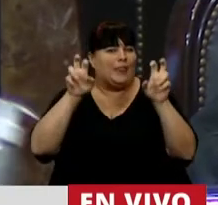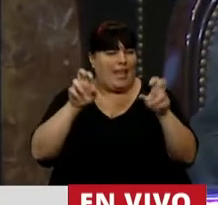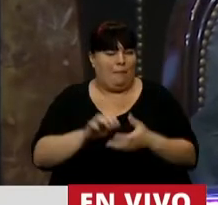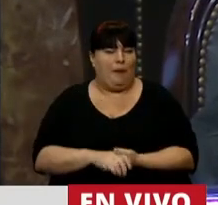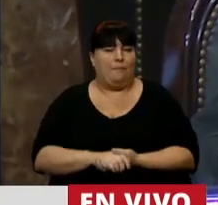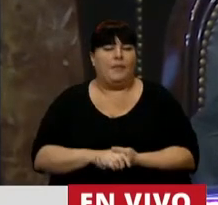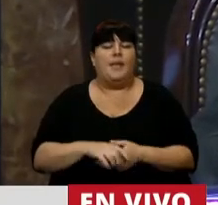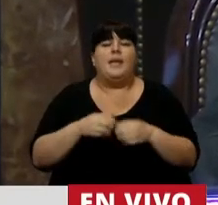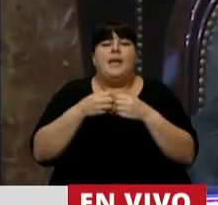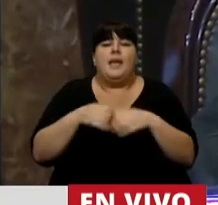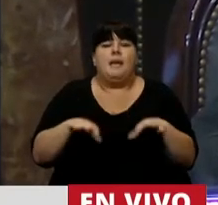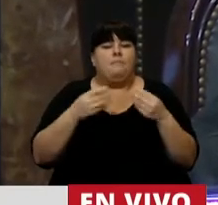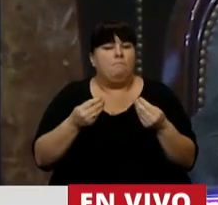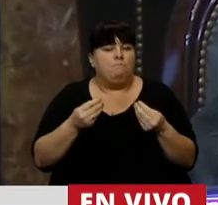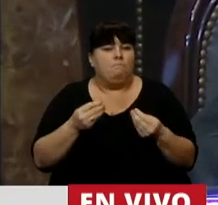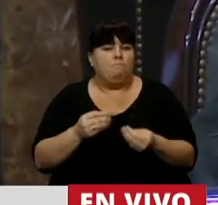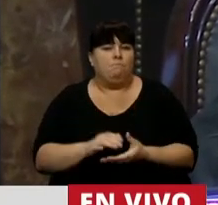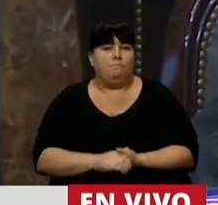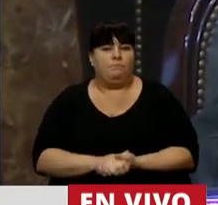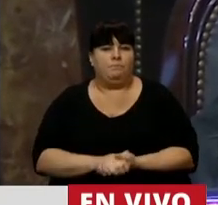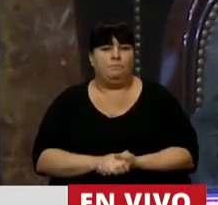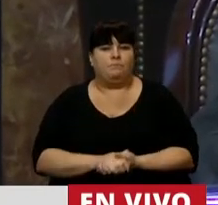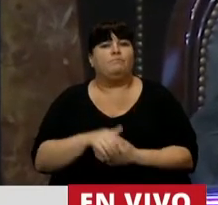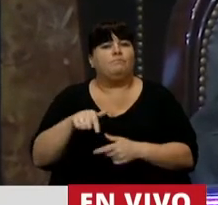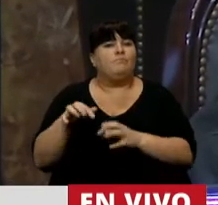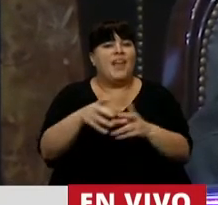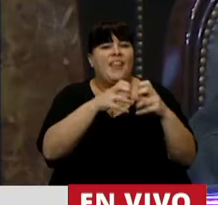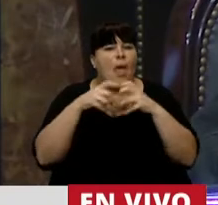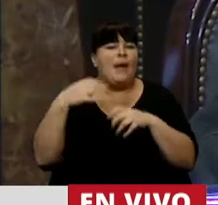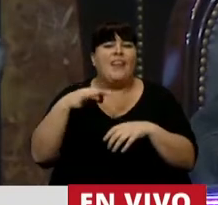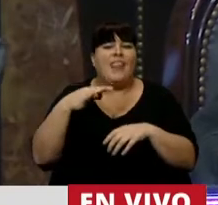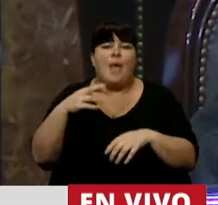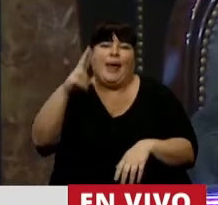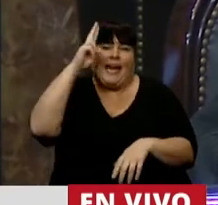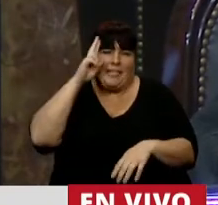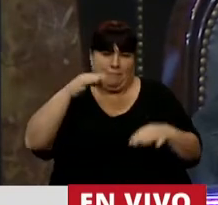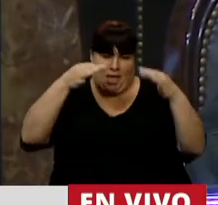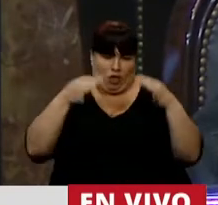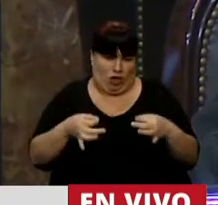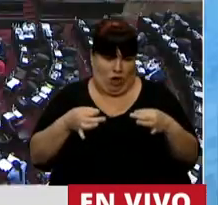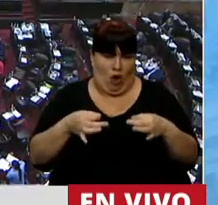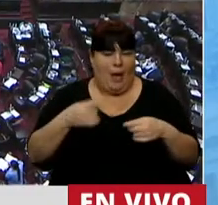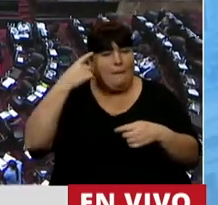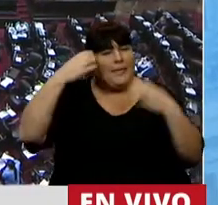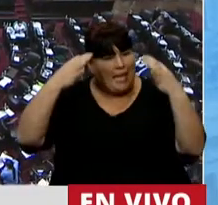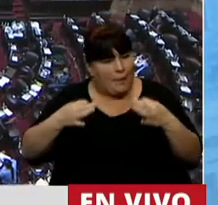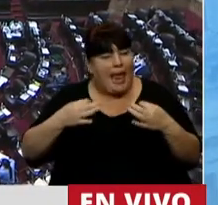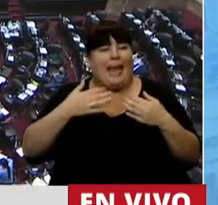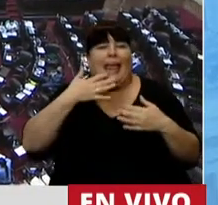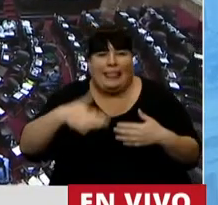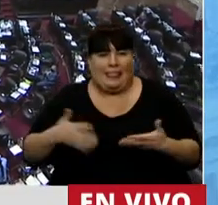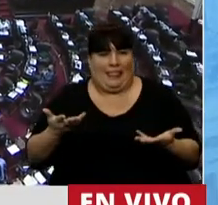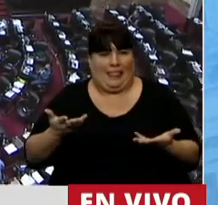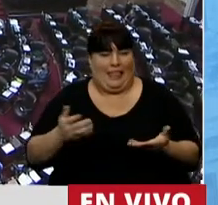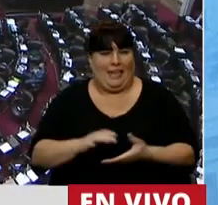Quiero partir de la base de que además es un debate que debe darse con mucho respeto, de manera racional y comprensiva,